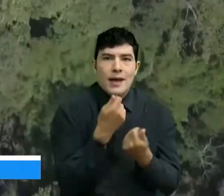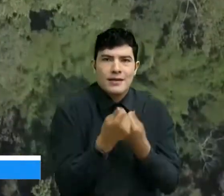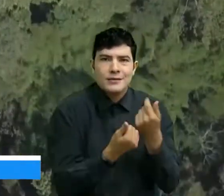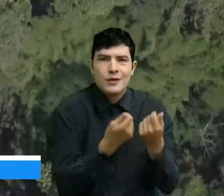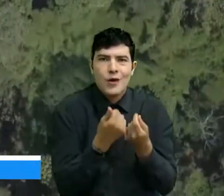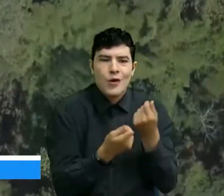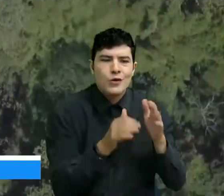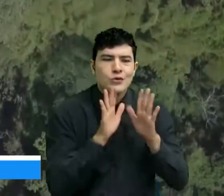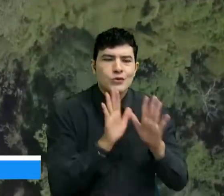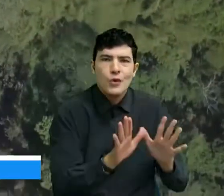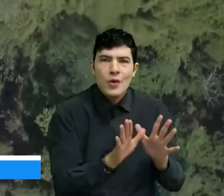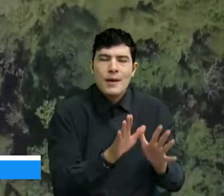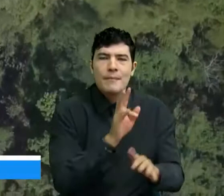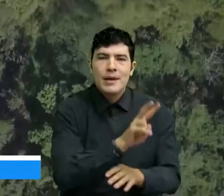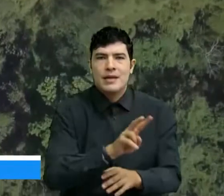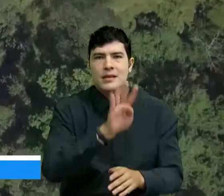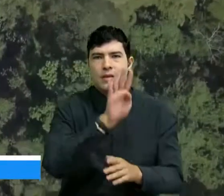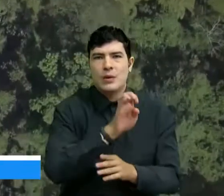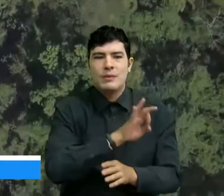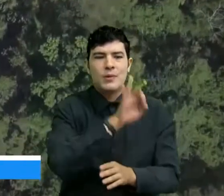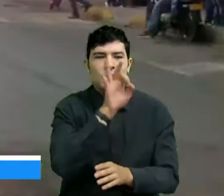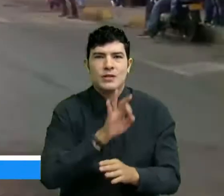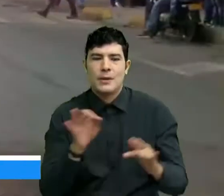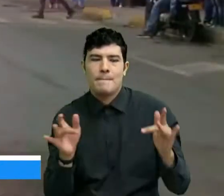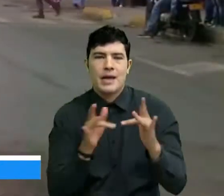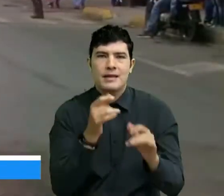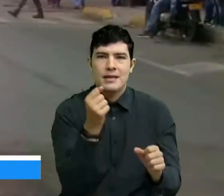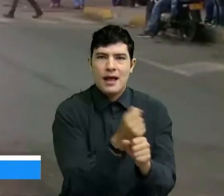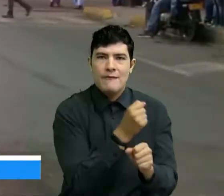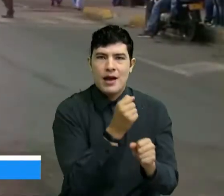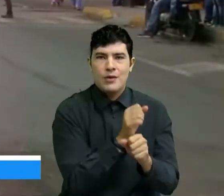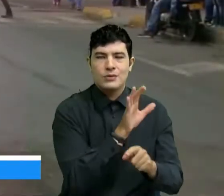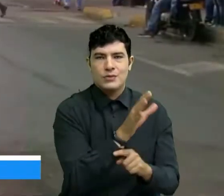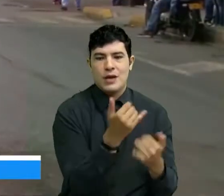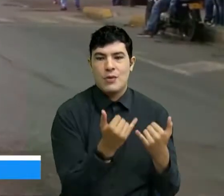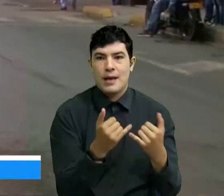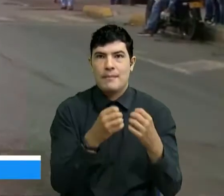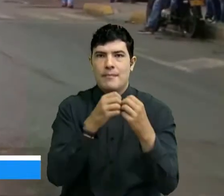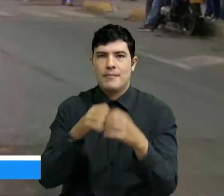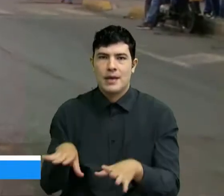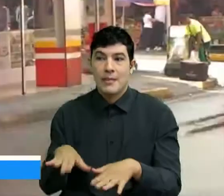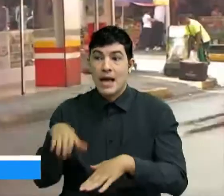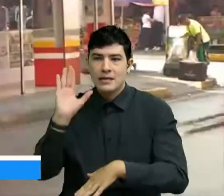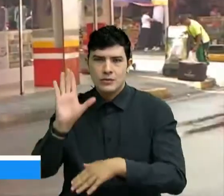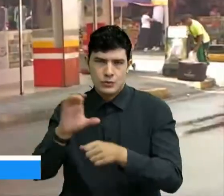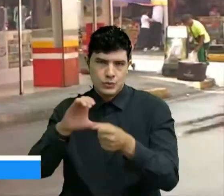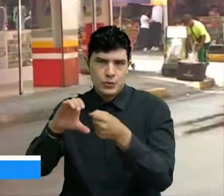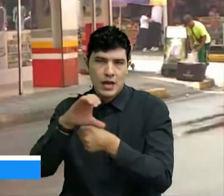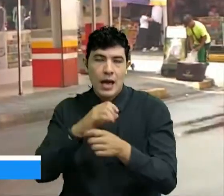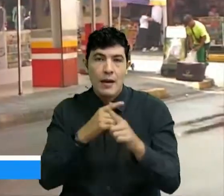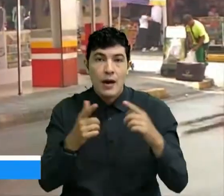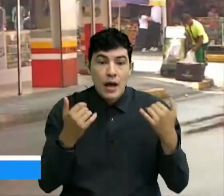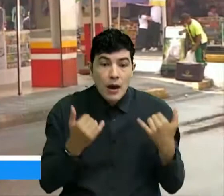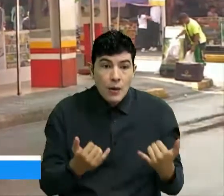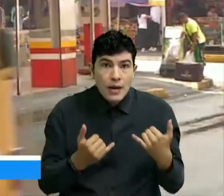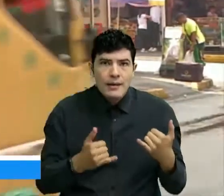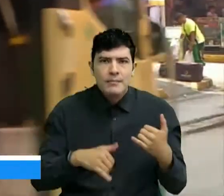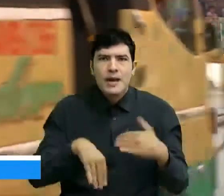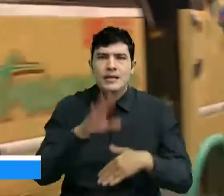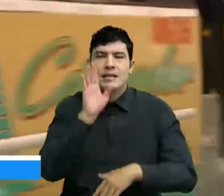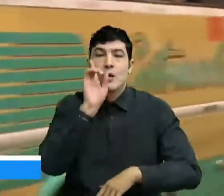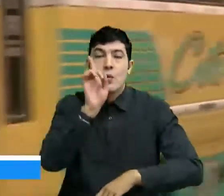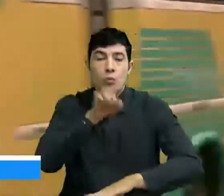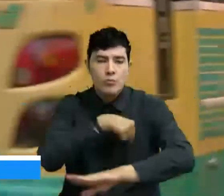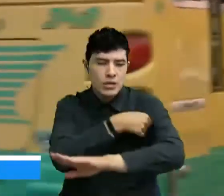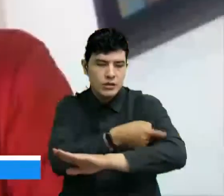de esos empleos en todo el país, sobre todo en cabeceras municipales y se han perdido más de un millón de